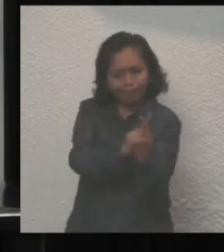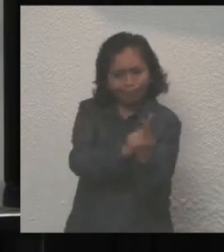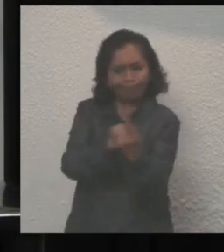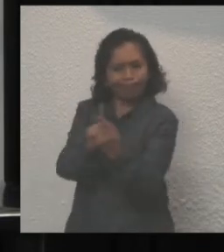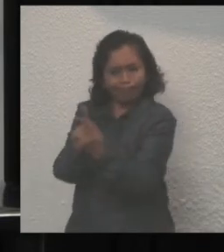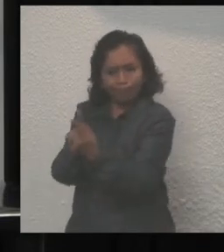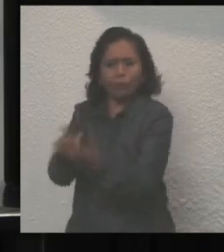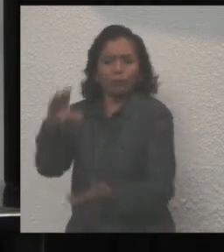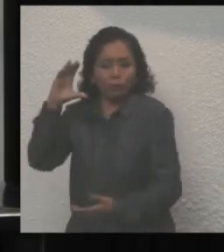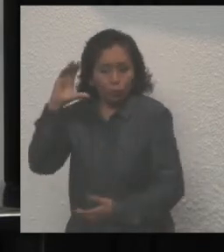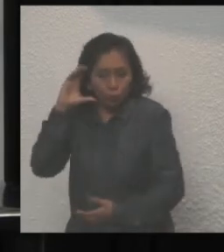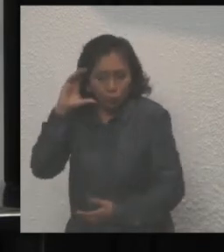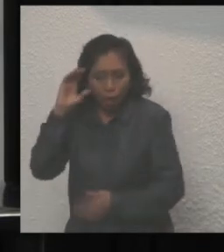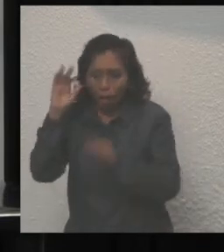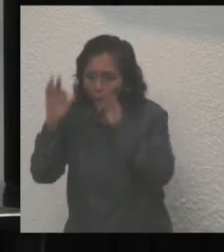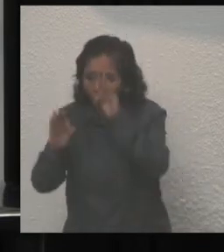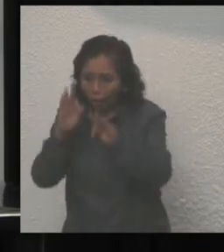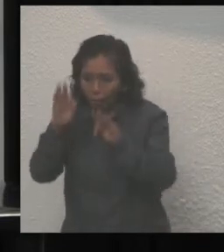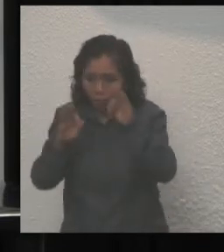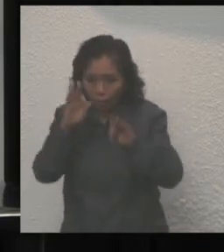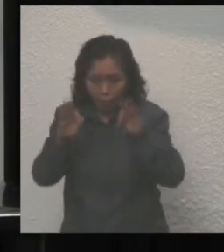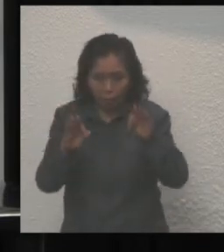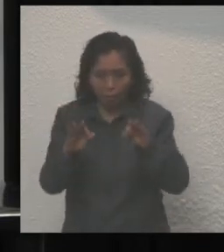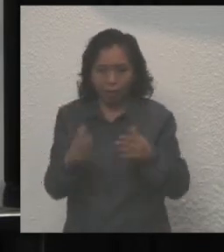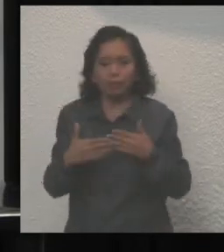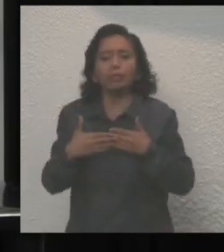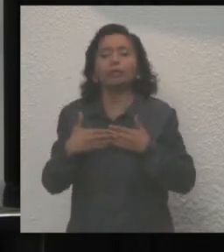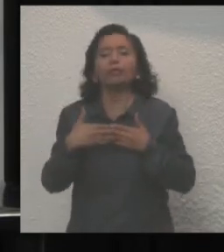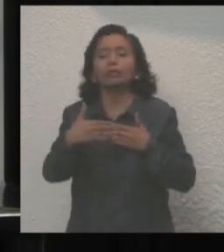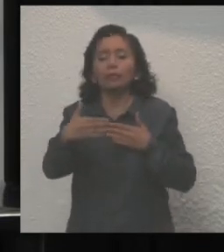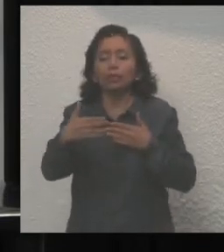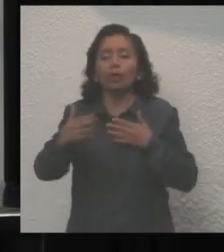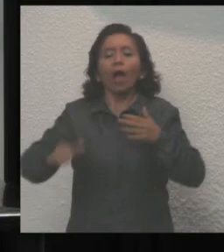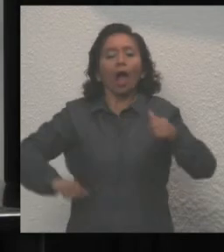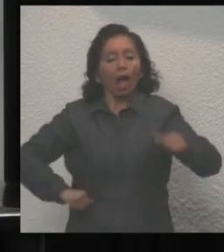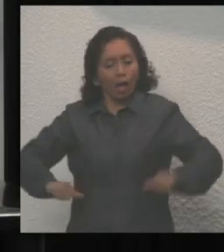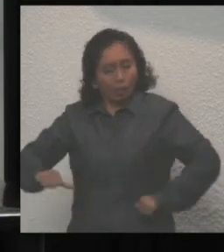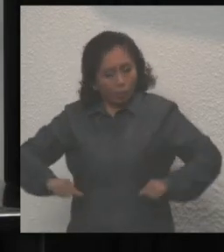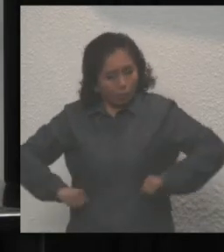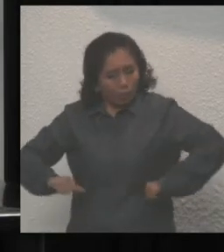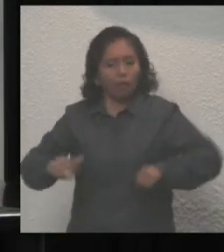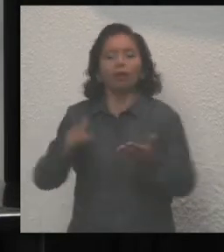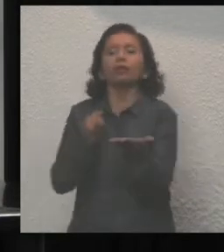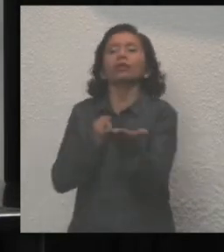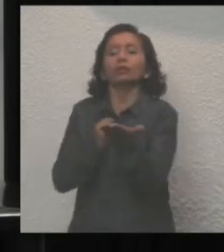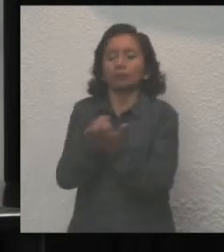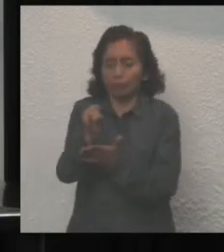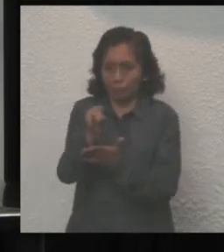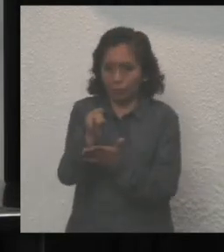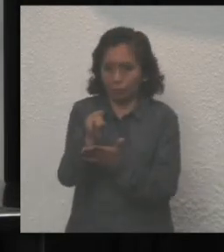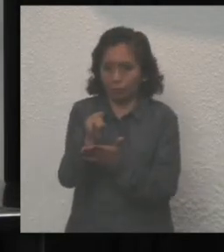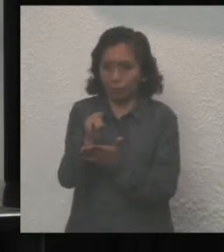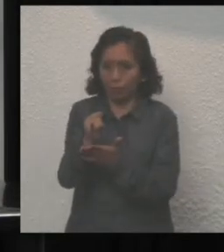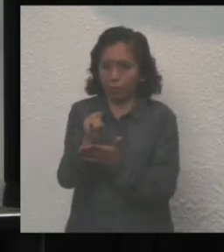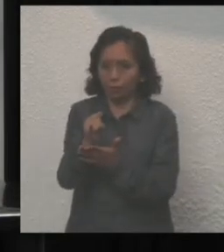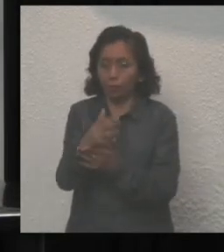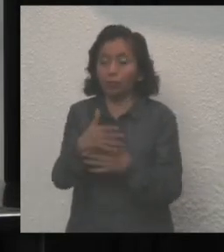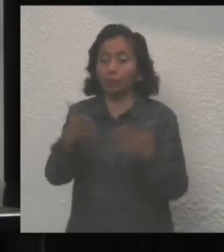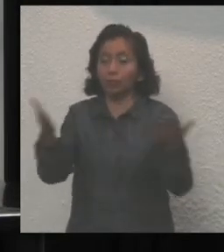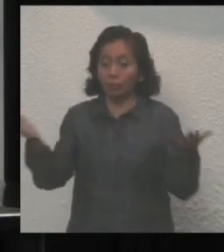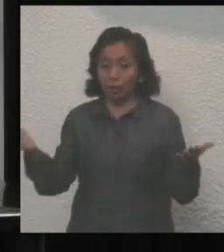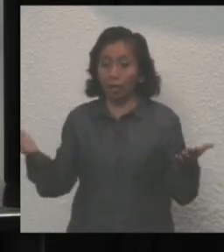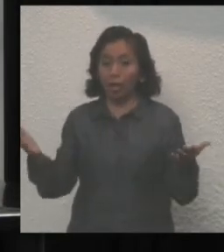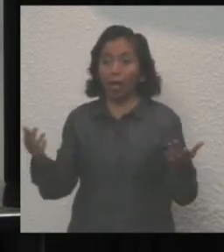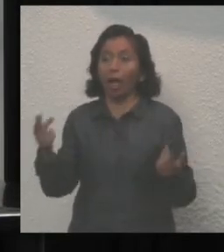escucha y que da soluciones, poniendo en marcha acciones y decisiones que a muchos otros, quizá en su